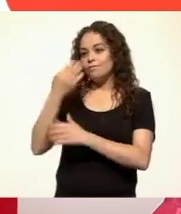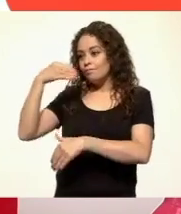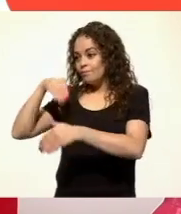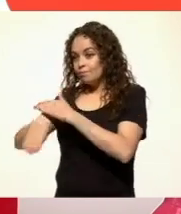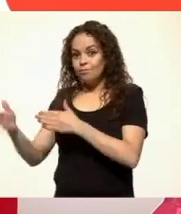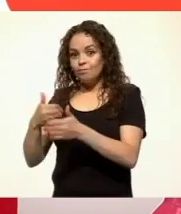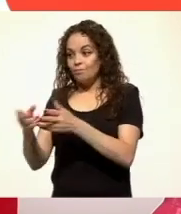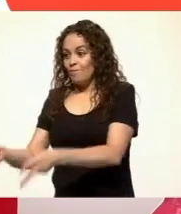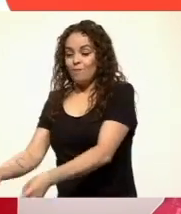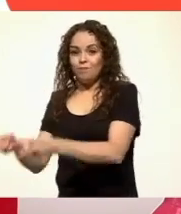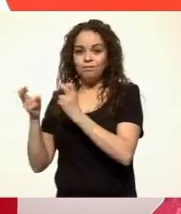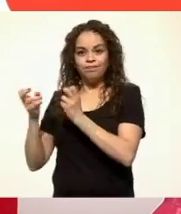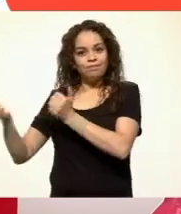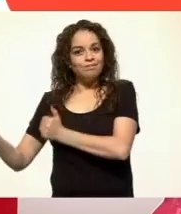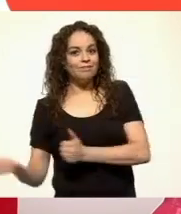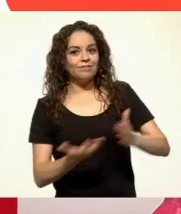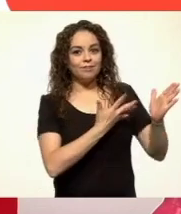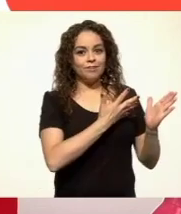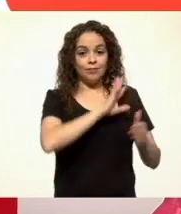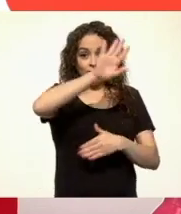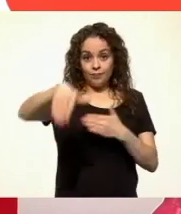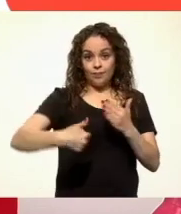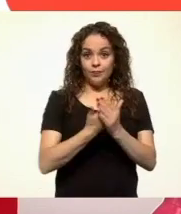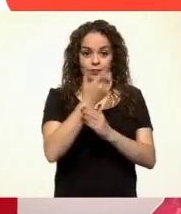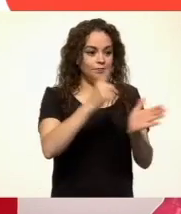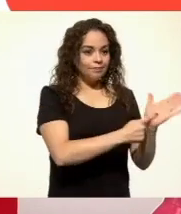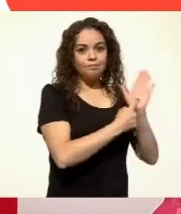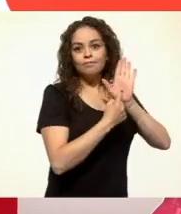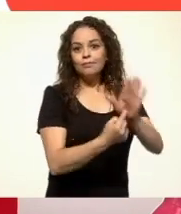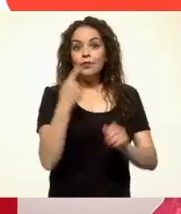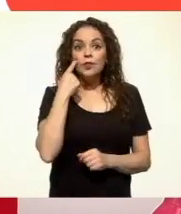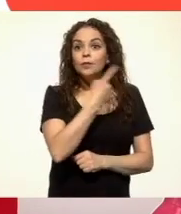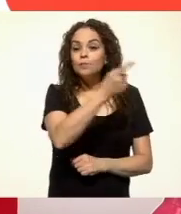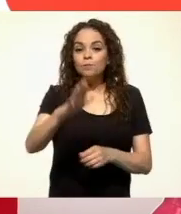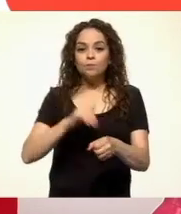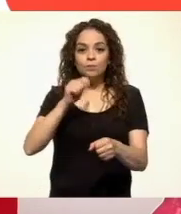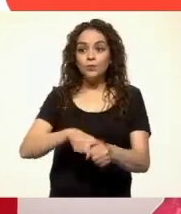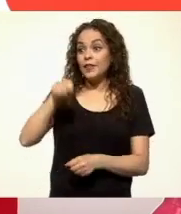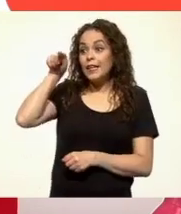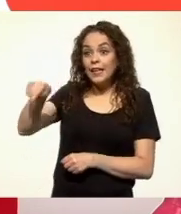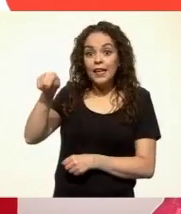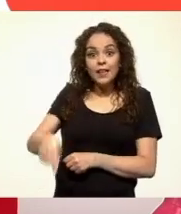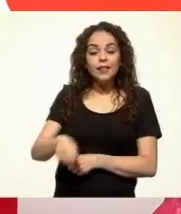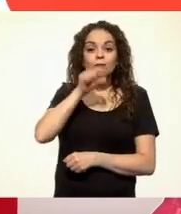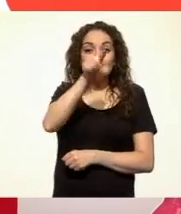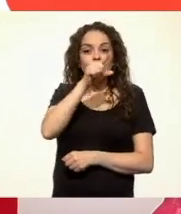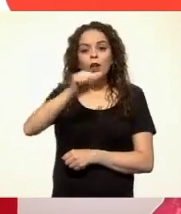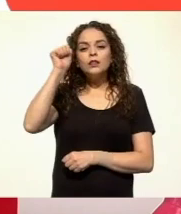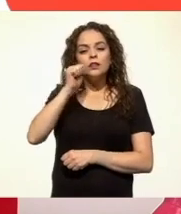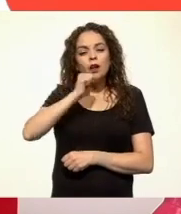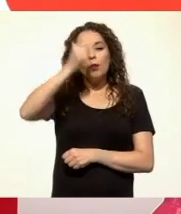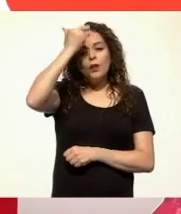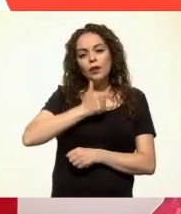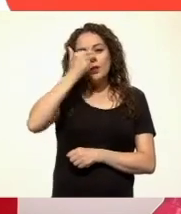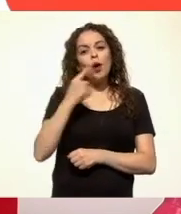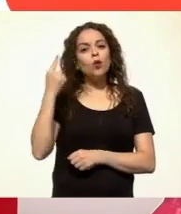Al día siguiente la presentó con los animales y les dijo que ella era el ave del hermoso canto que se oía en las